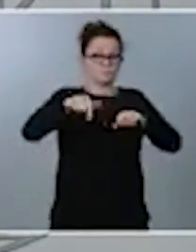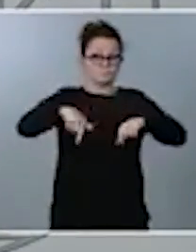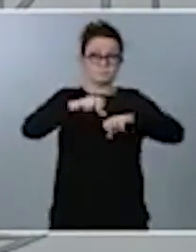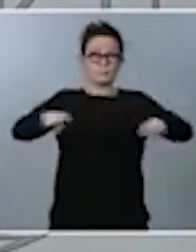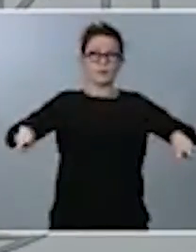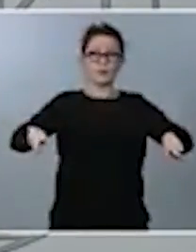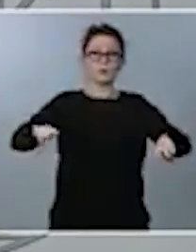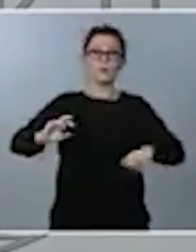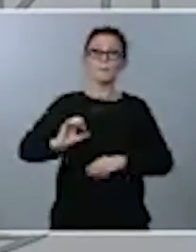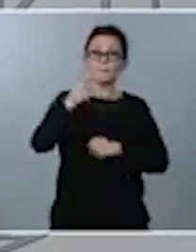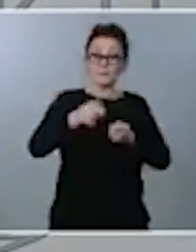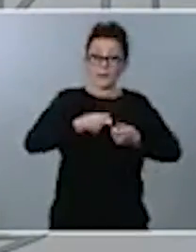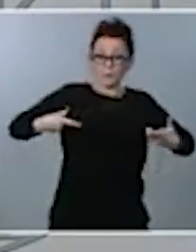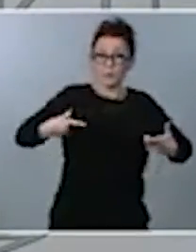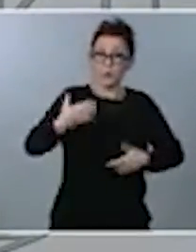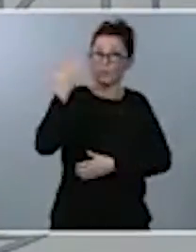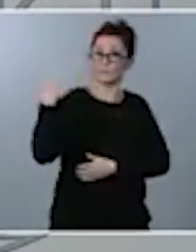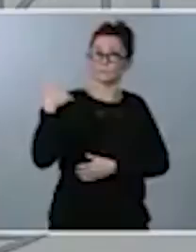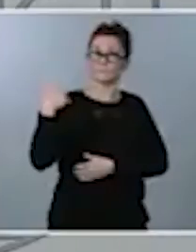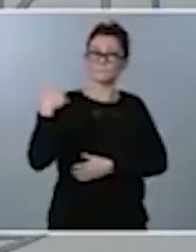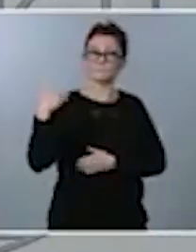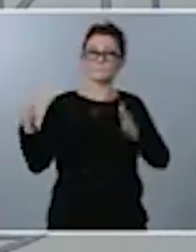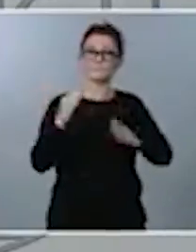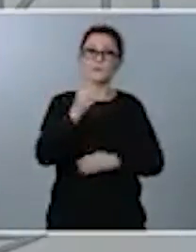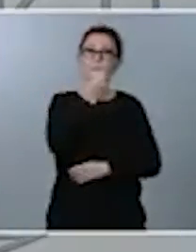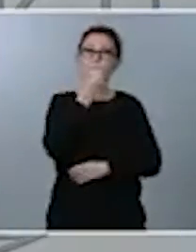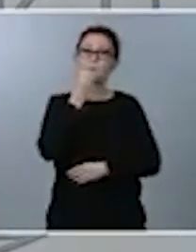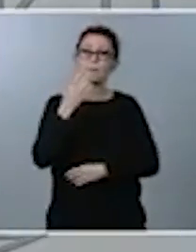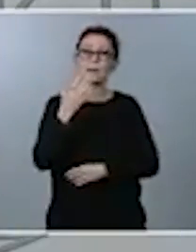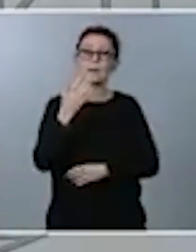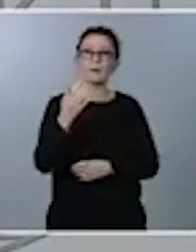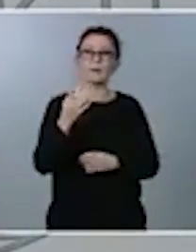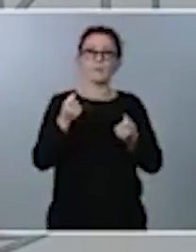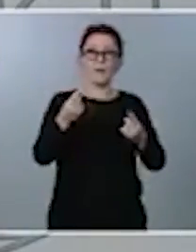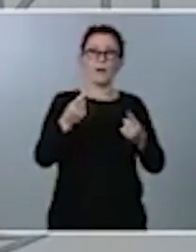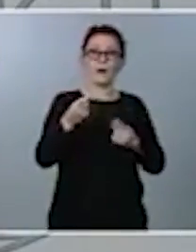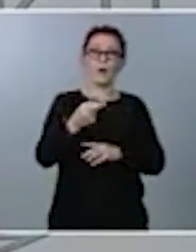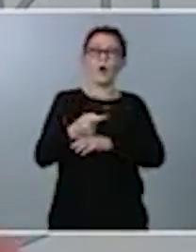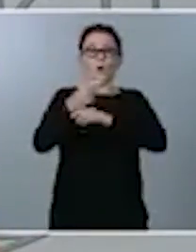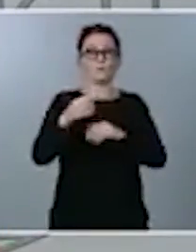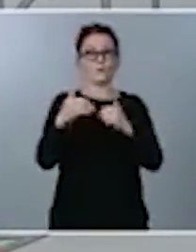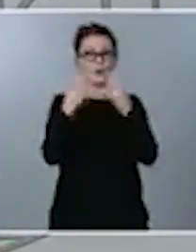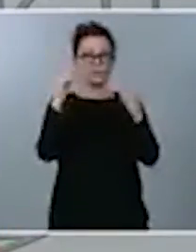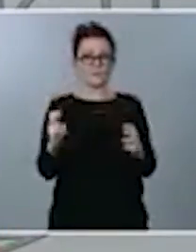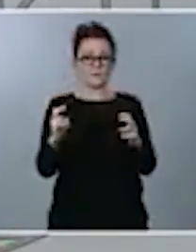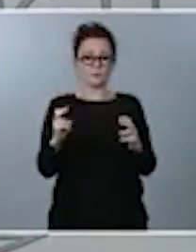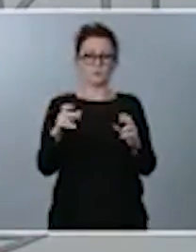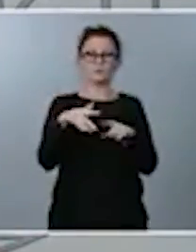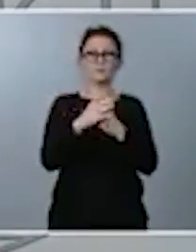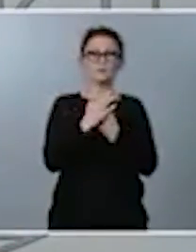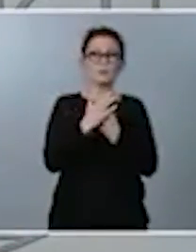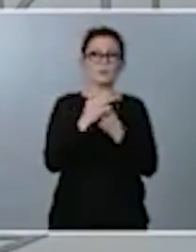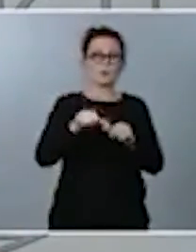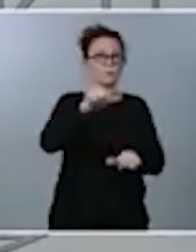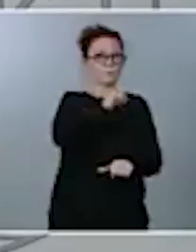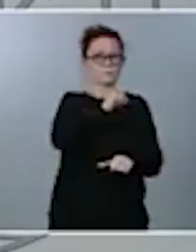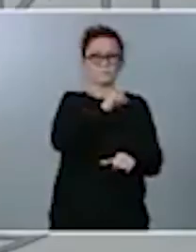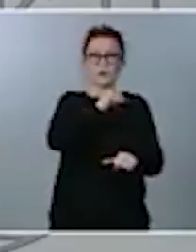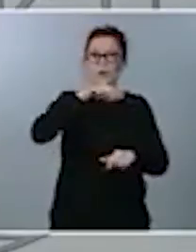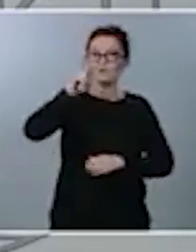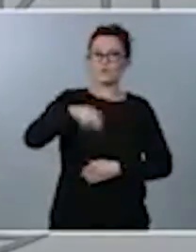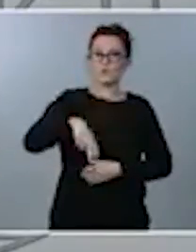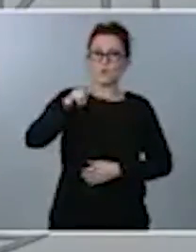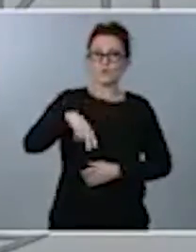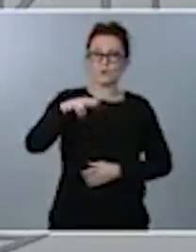primavera, una oleada que provocó confinamientos y un cho sin precedentes en el conjunto de la economía mundial, ahora